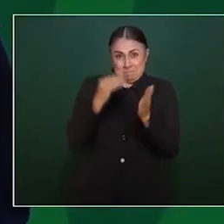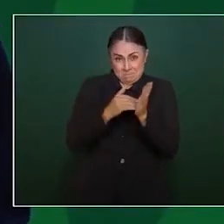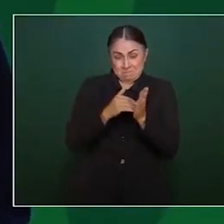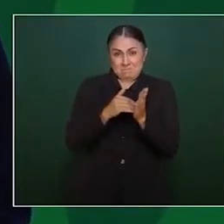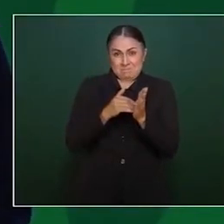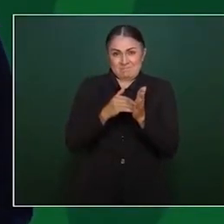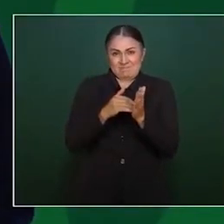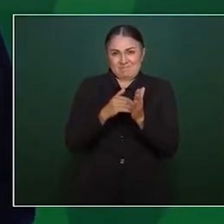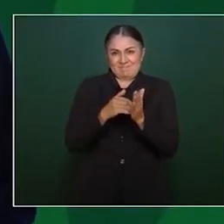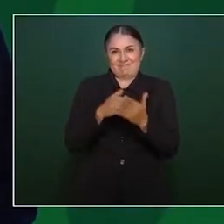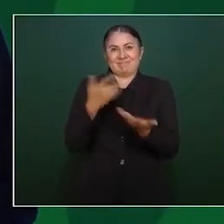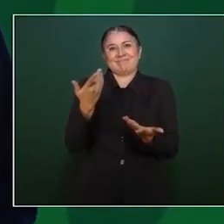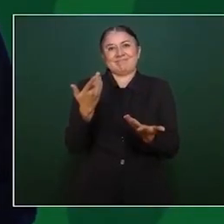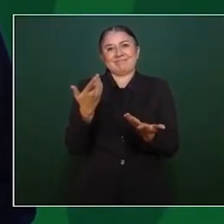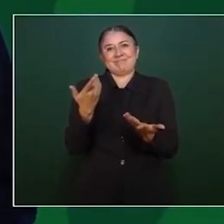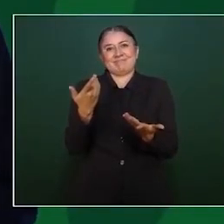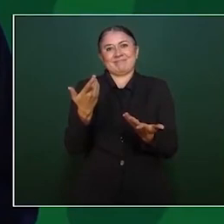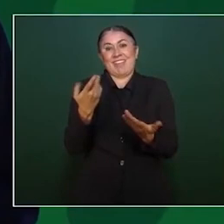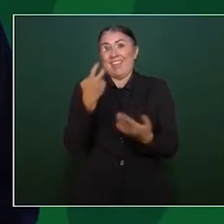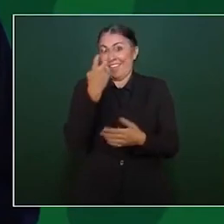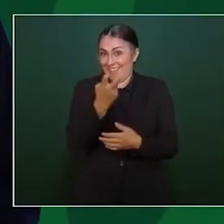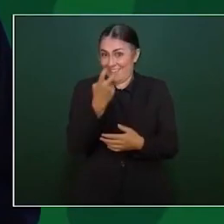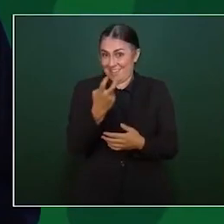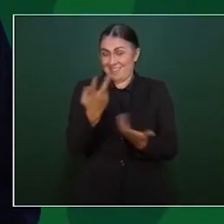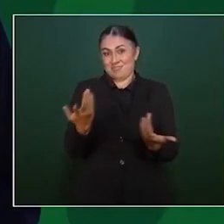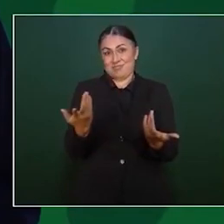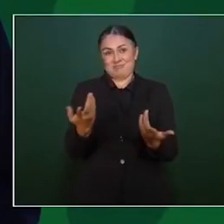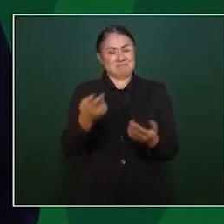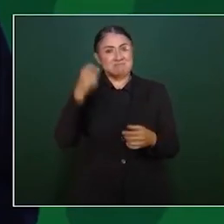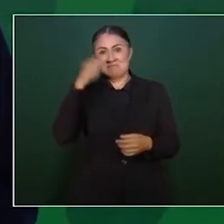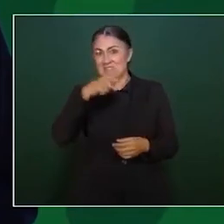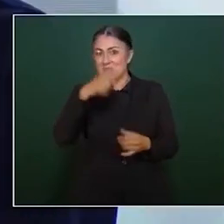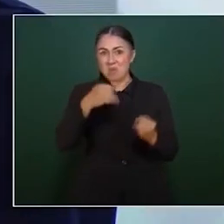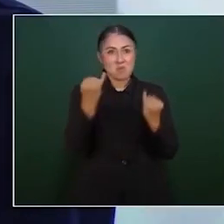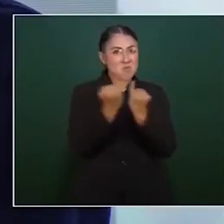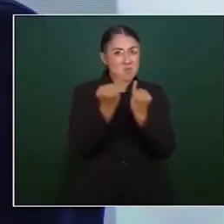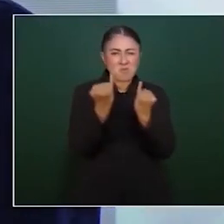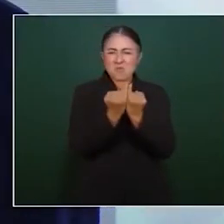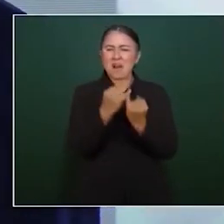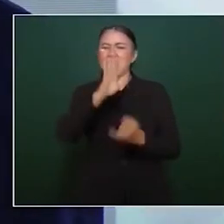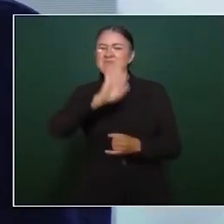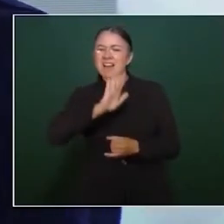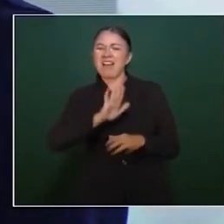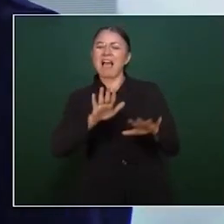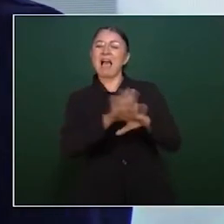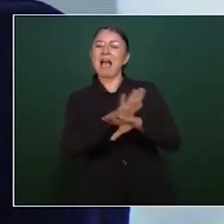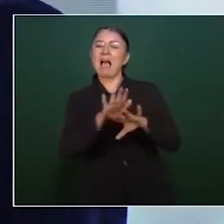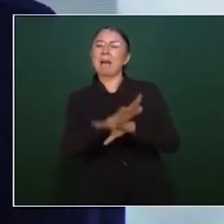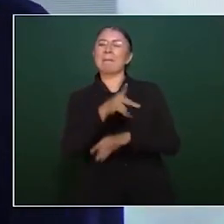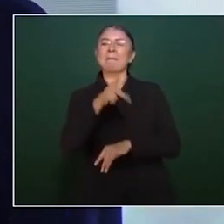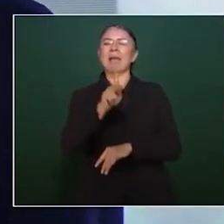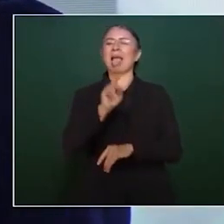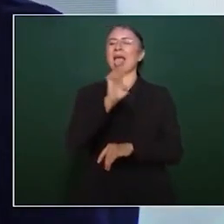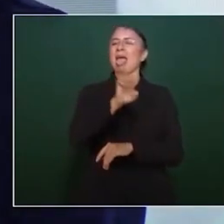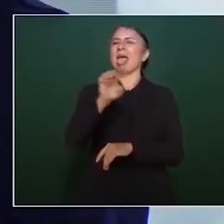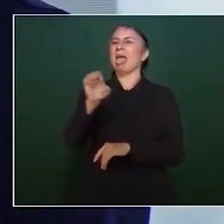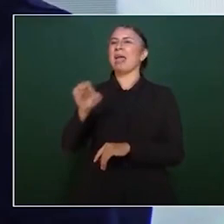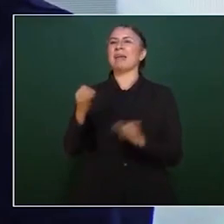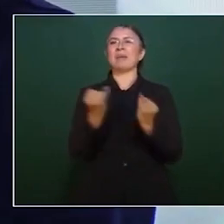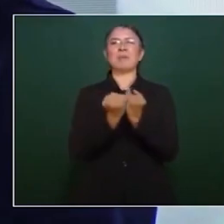Es lo que se llama gato pardismo, que las cosas en apariencia cambian para seguir igual.